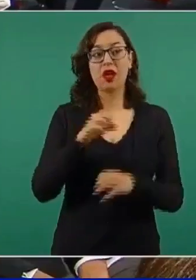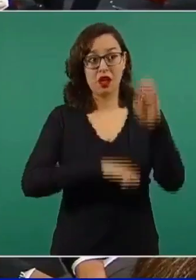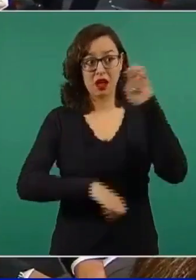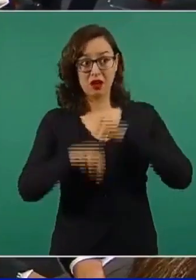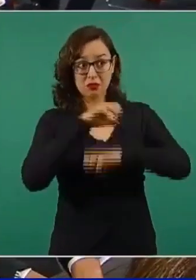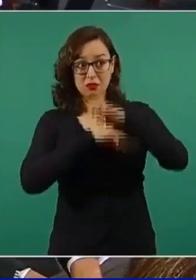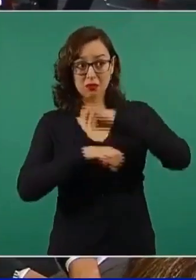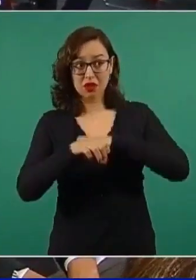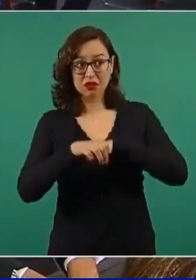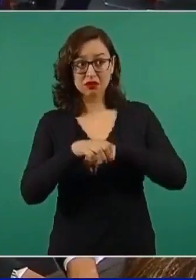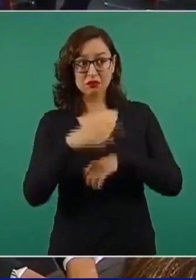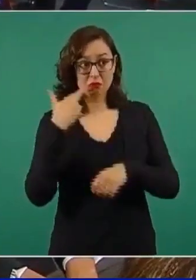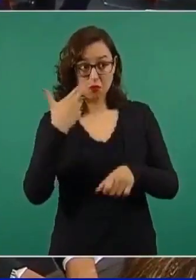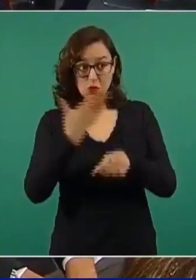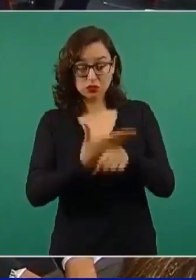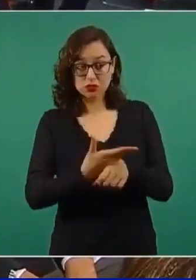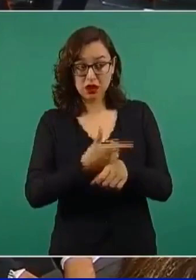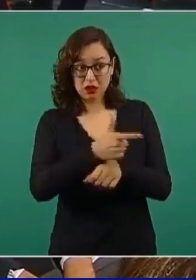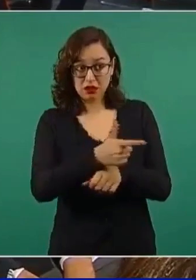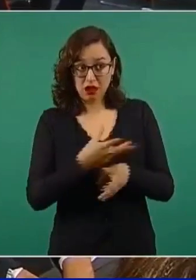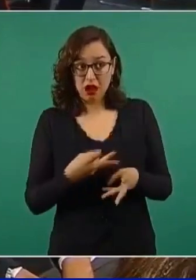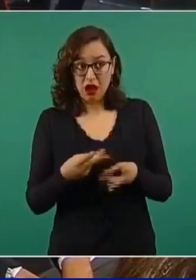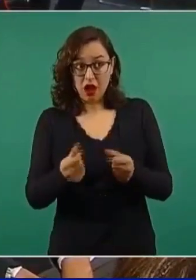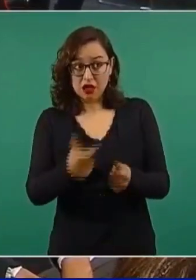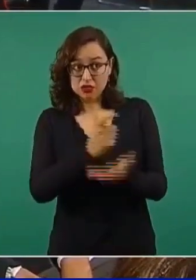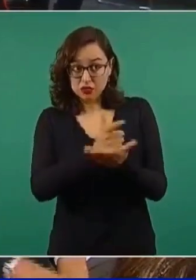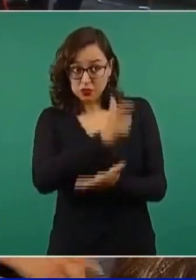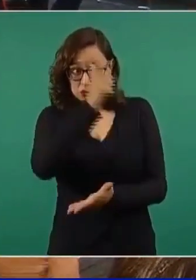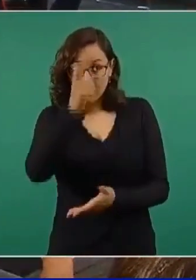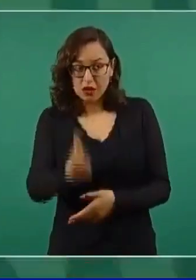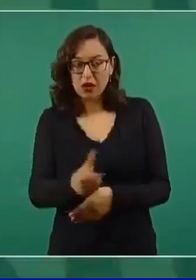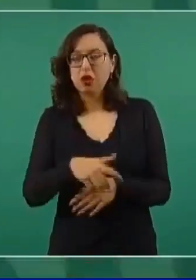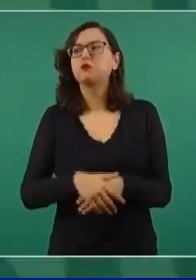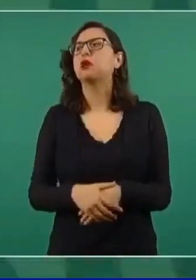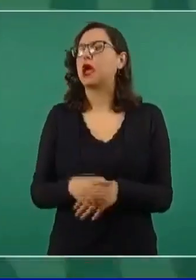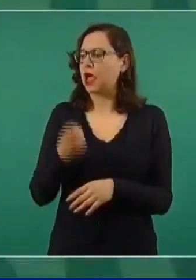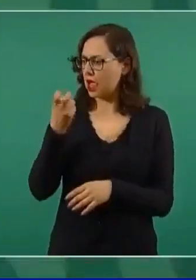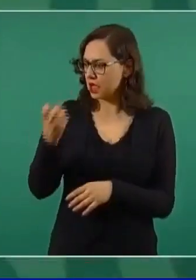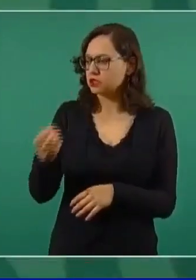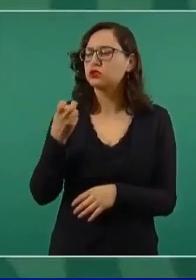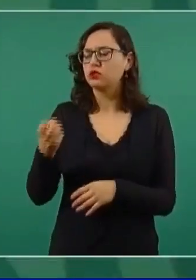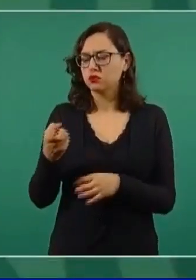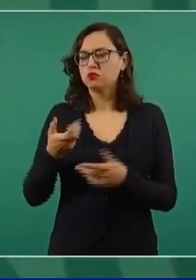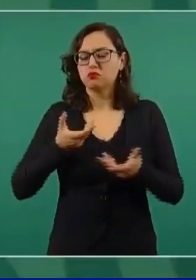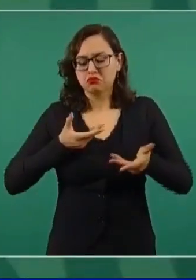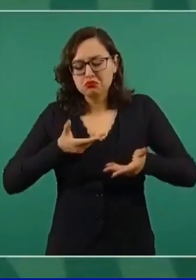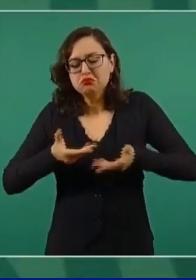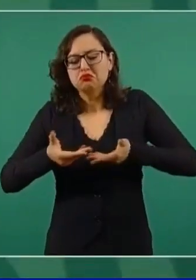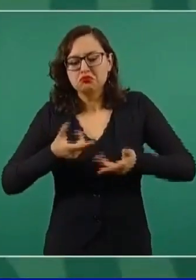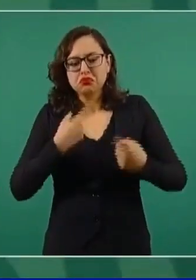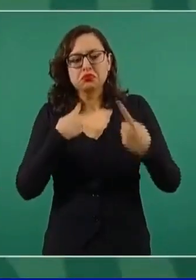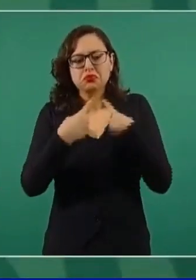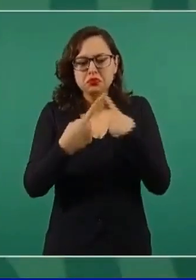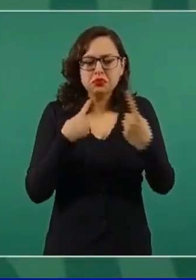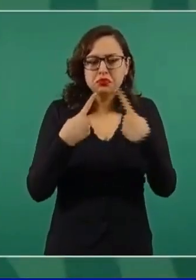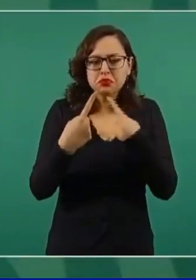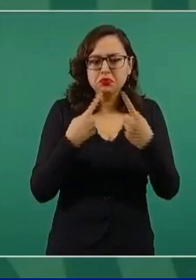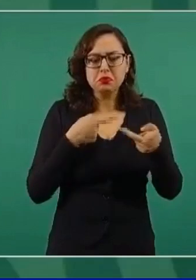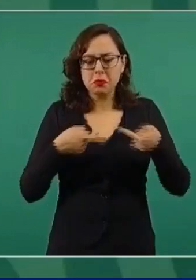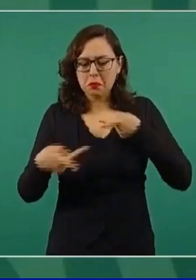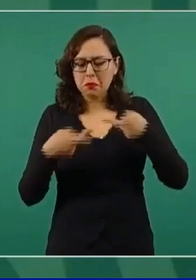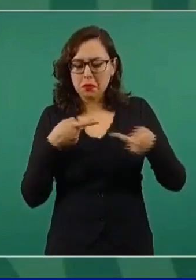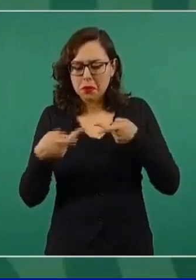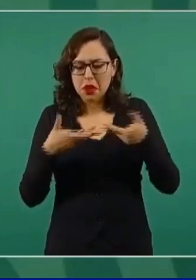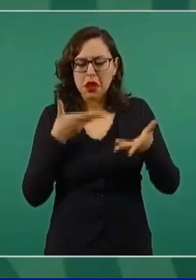harán ellas cargo de los gastos? Lo estamos viendo, pero hay